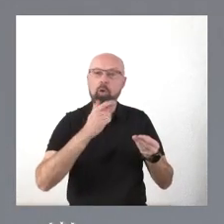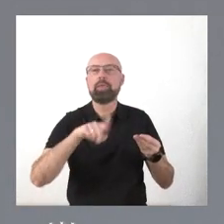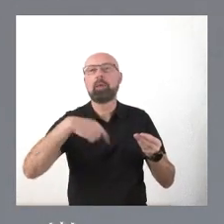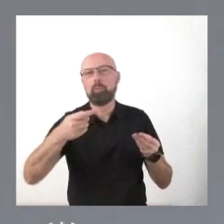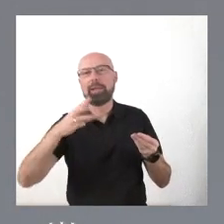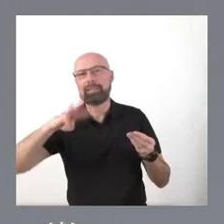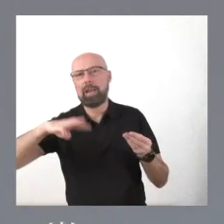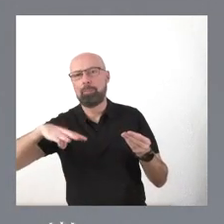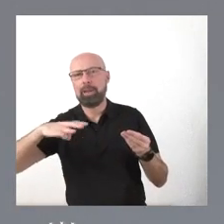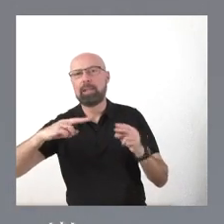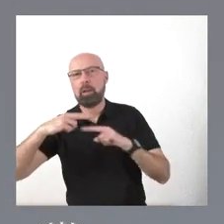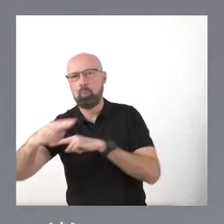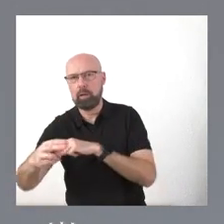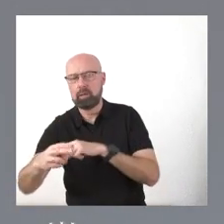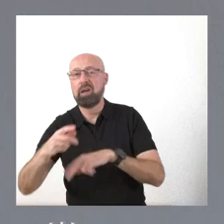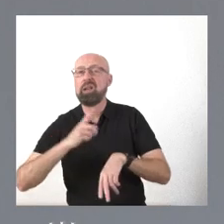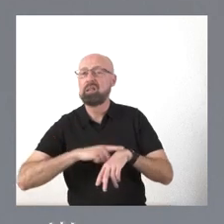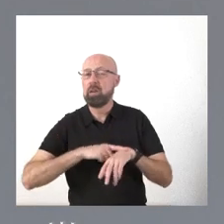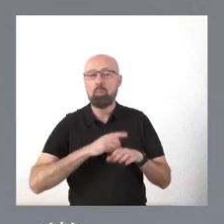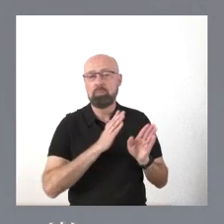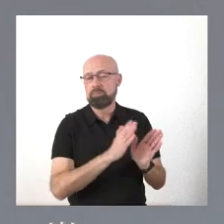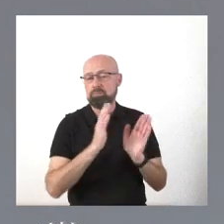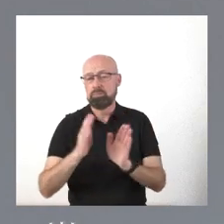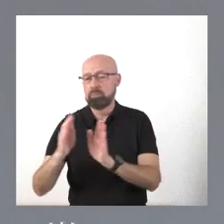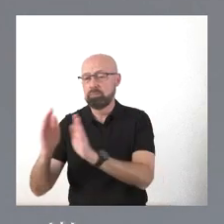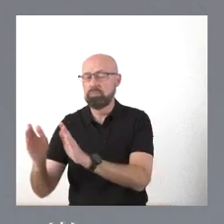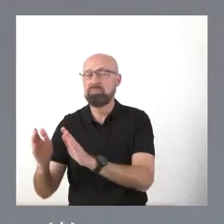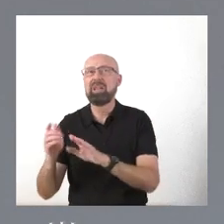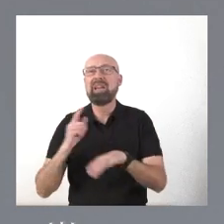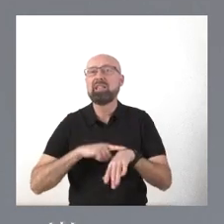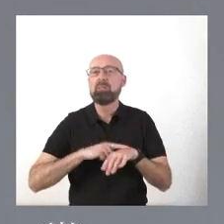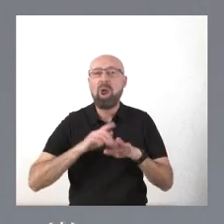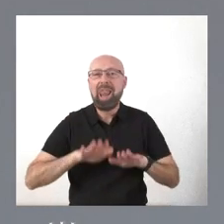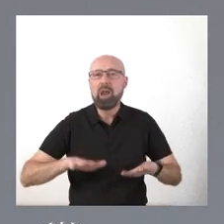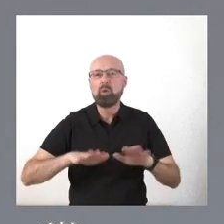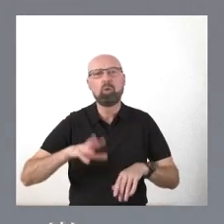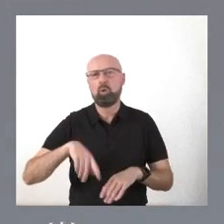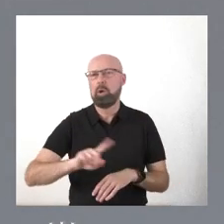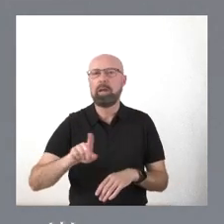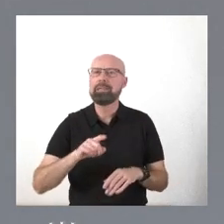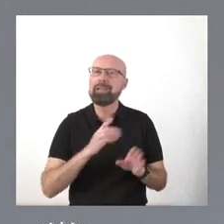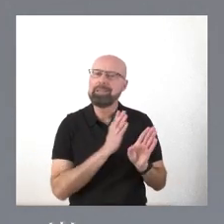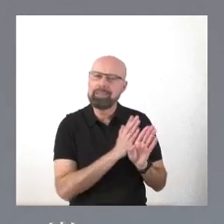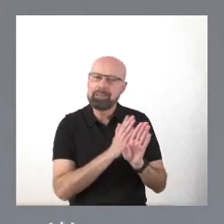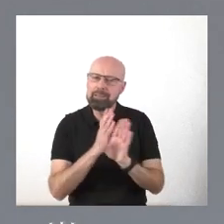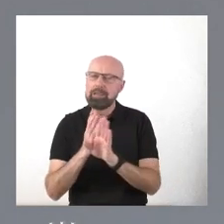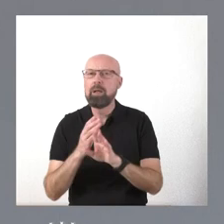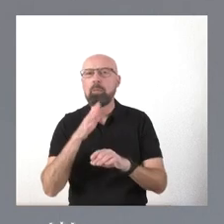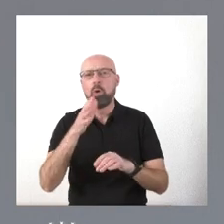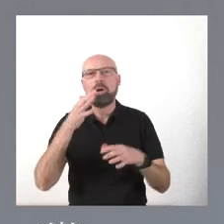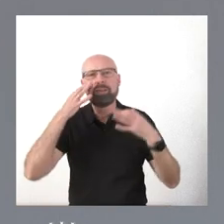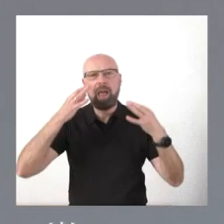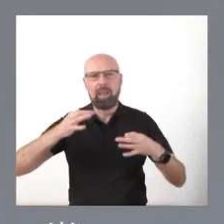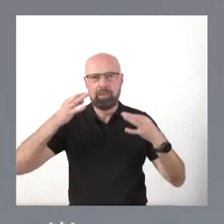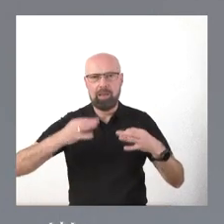¿Es un proceso lento? No, mire, es un proceso garantista. Es un proceso garantista. Y, claro, cuando se